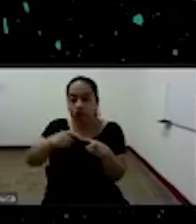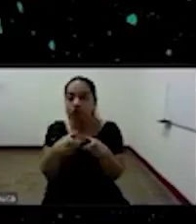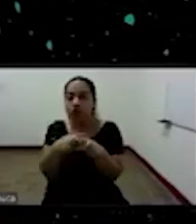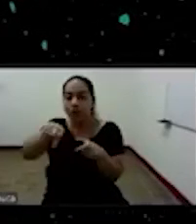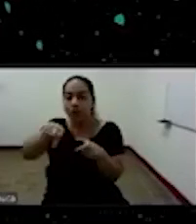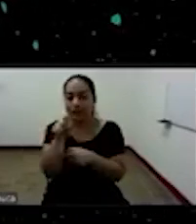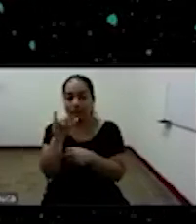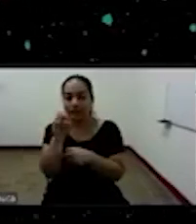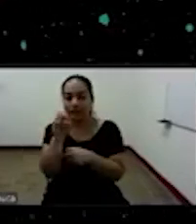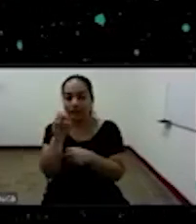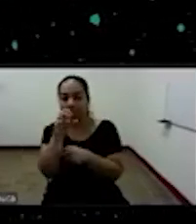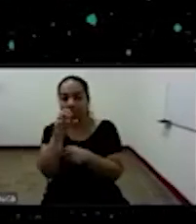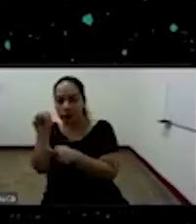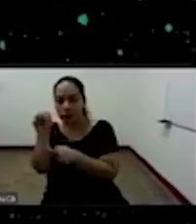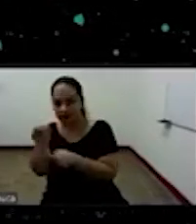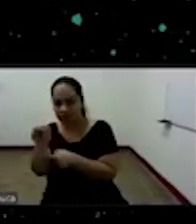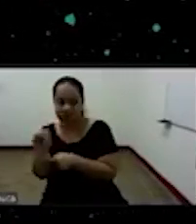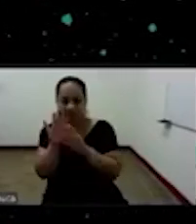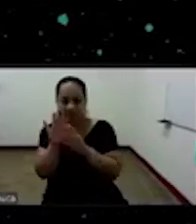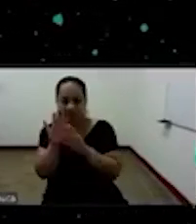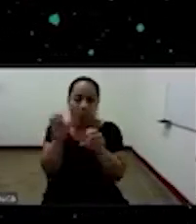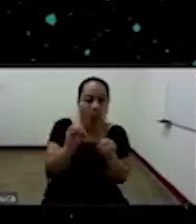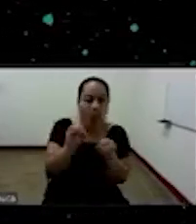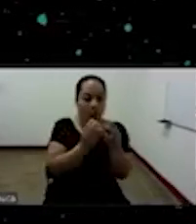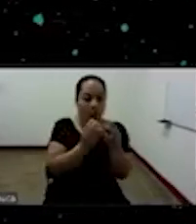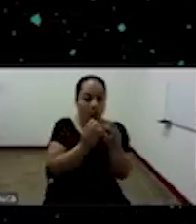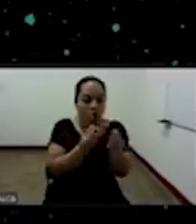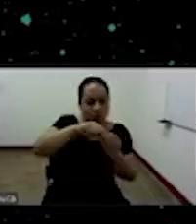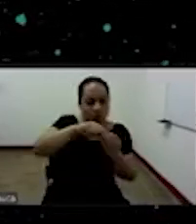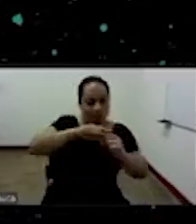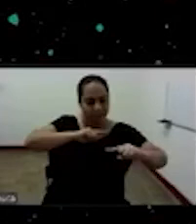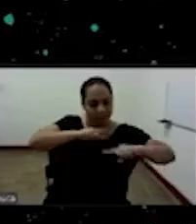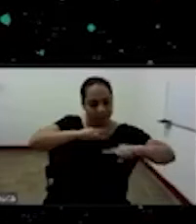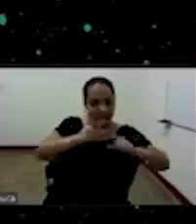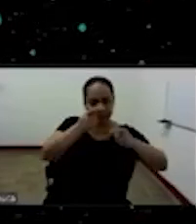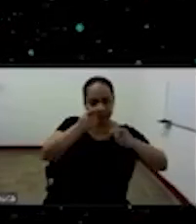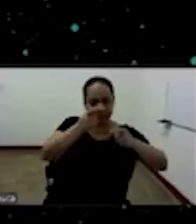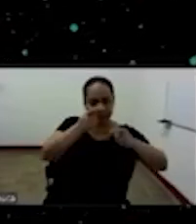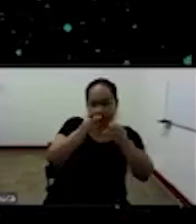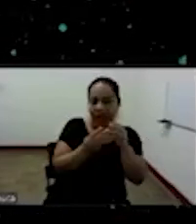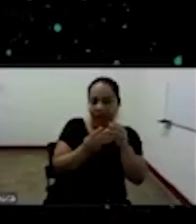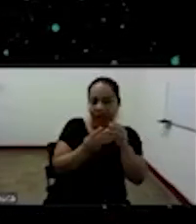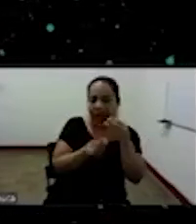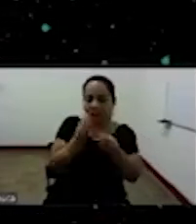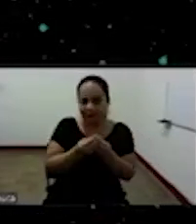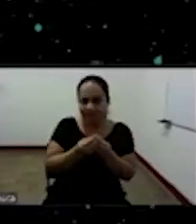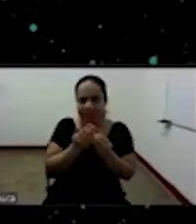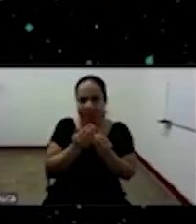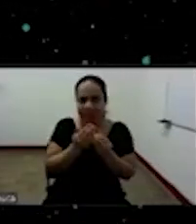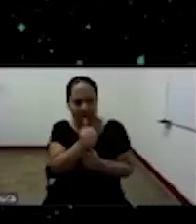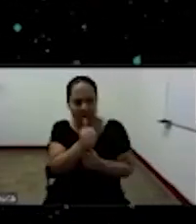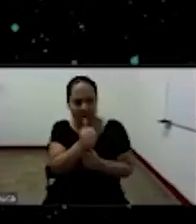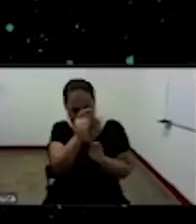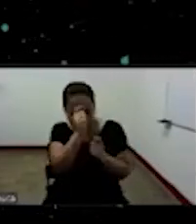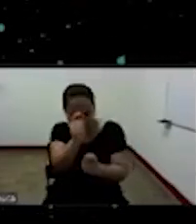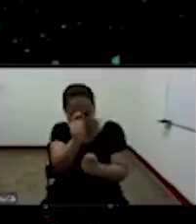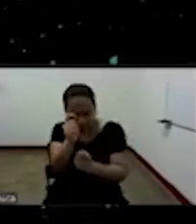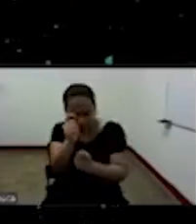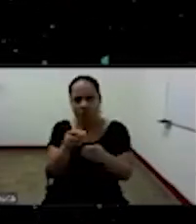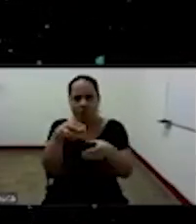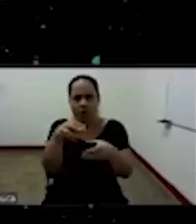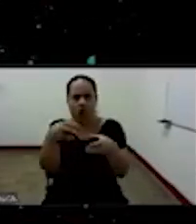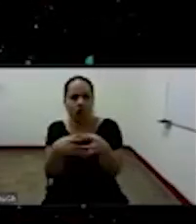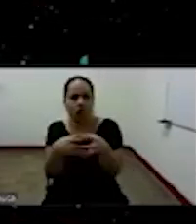administrativa se puede decir administrativa y social que se le conoce como los cuadros ¿cierto? eh